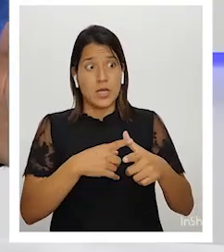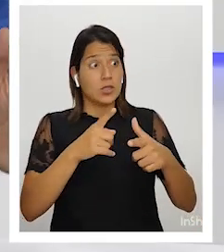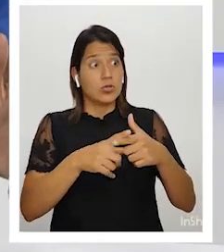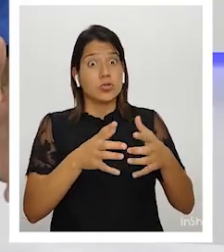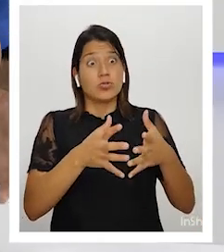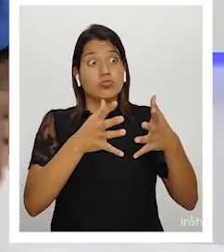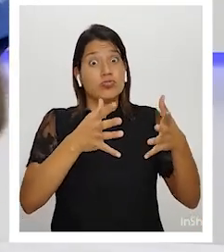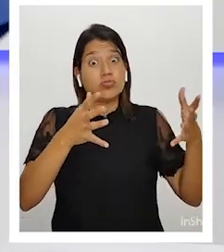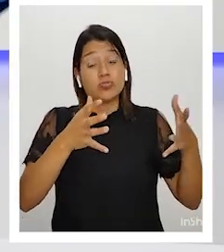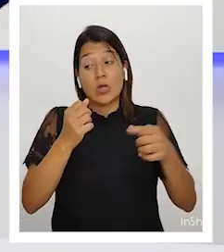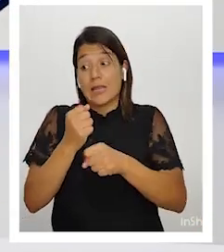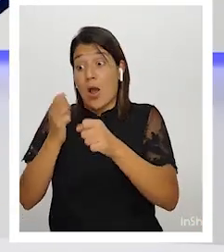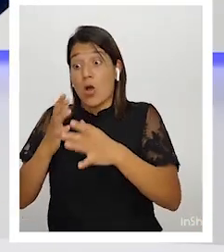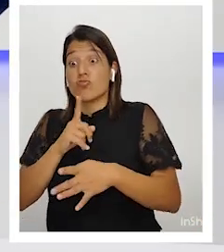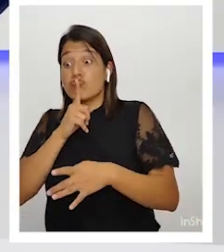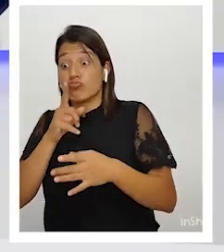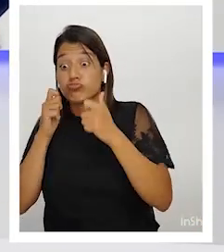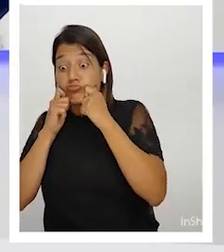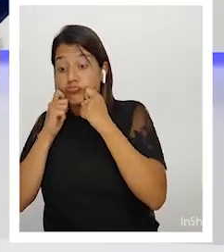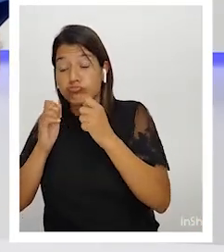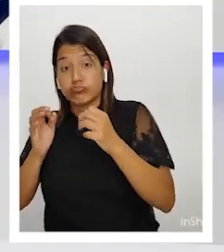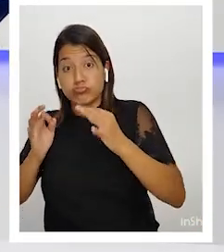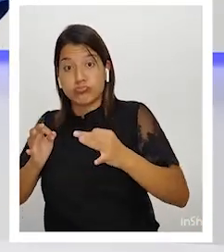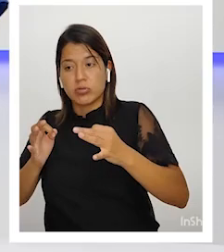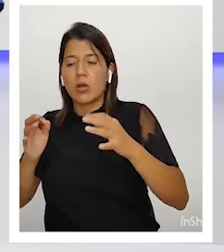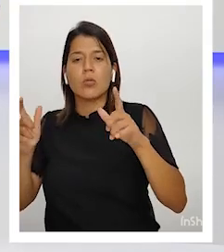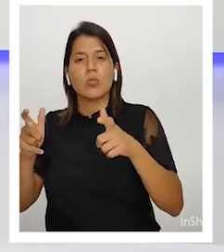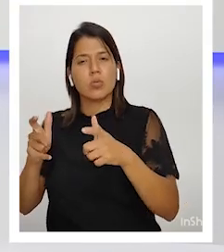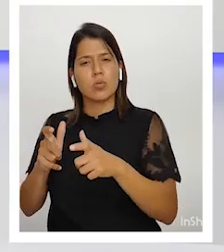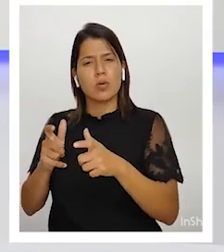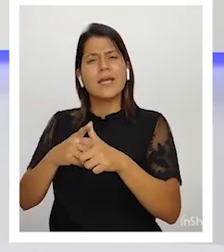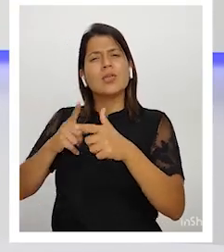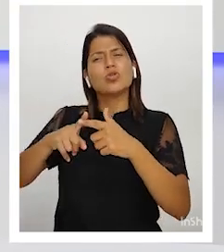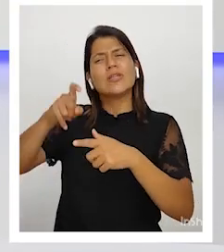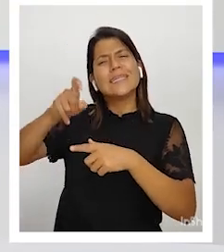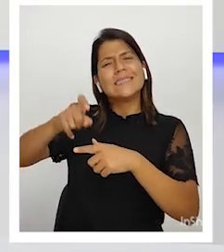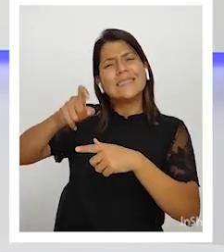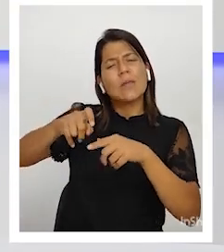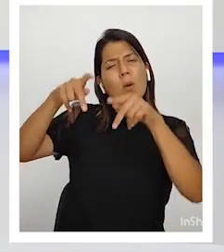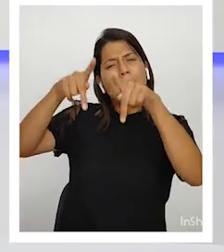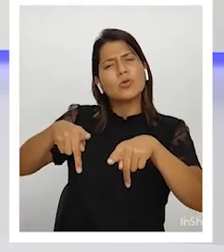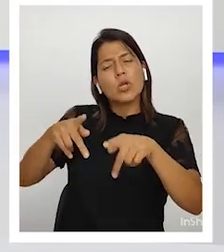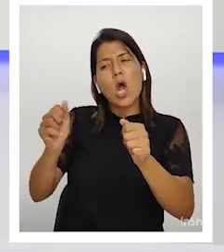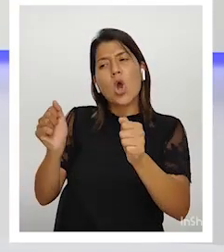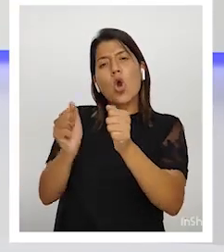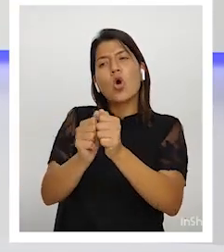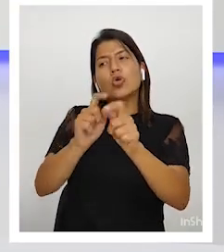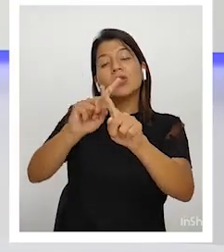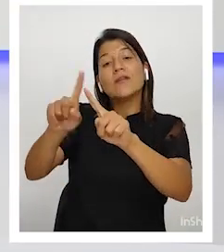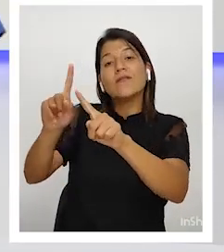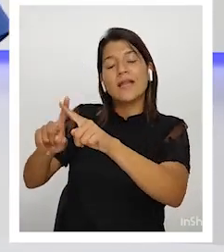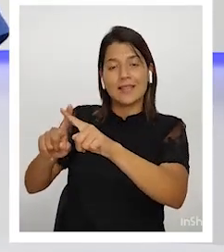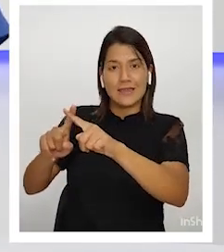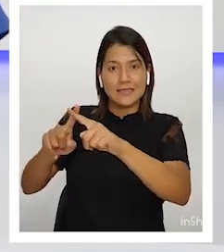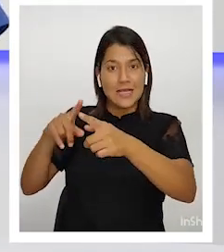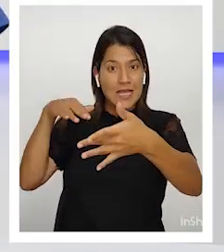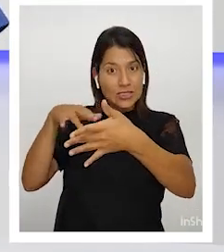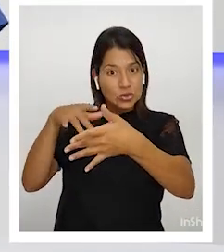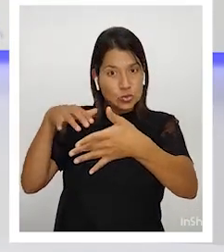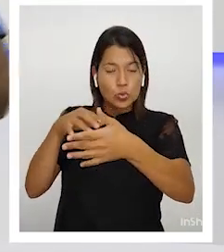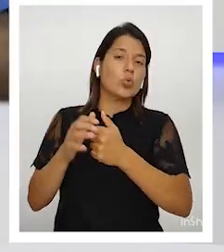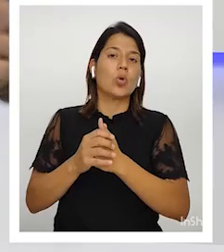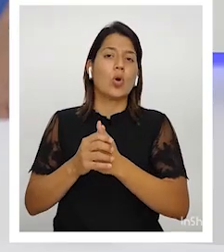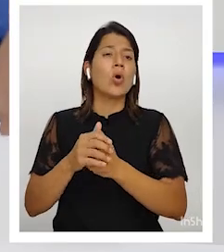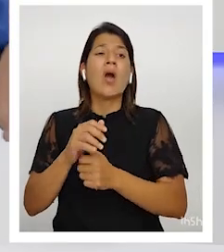mano de obra. Se requiere de gente con otra formación. el capital humano que nosotros requerimos. No es el que sabe